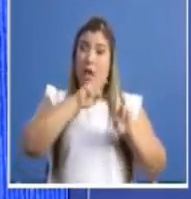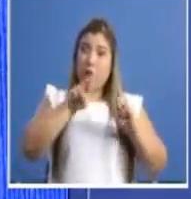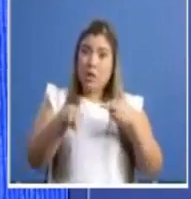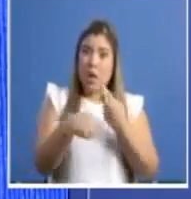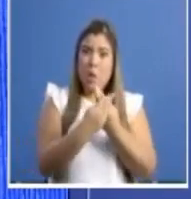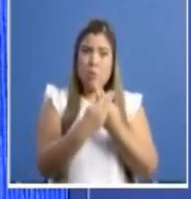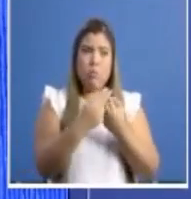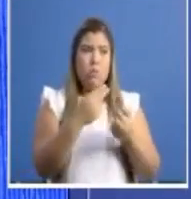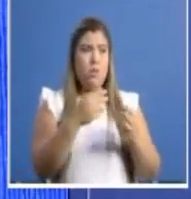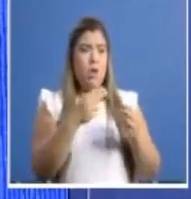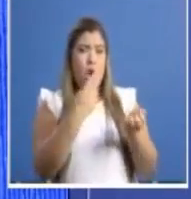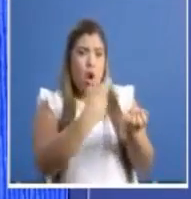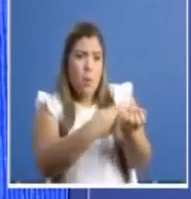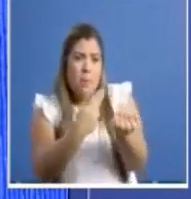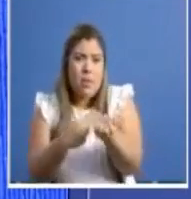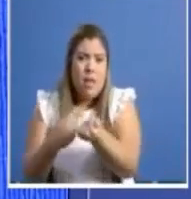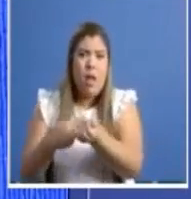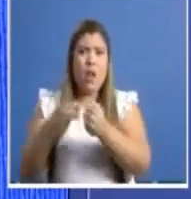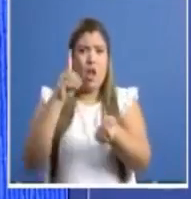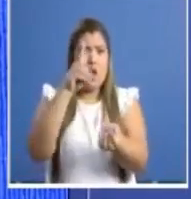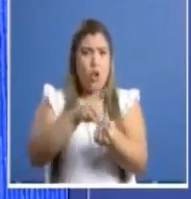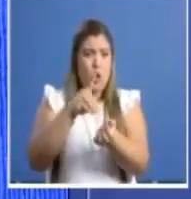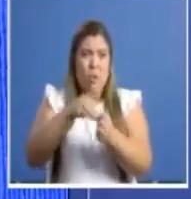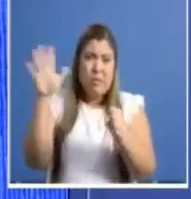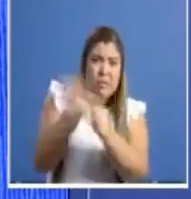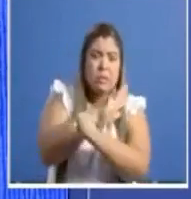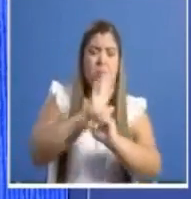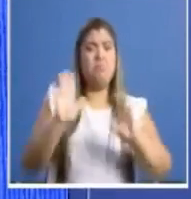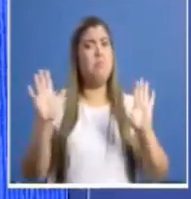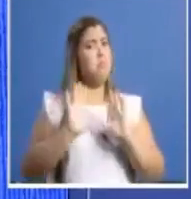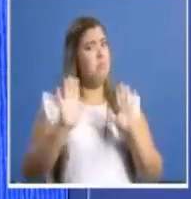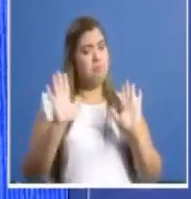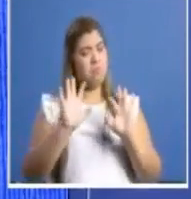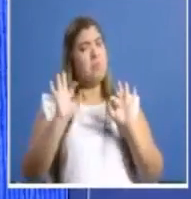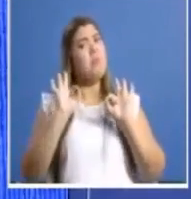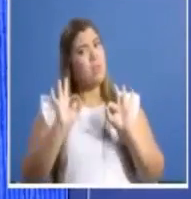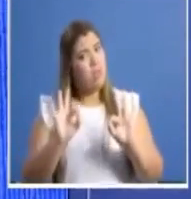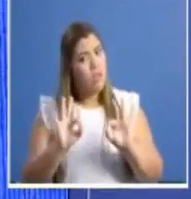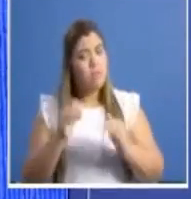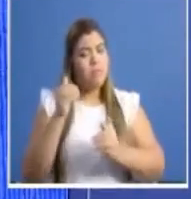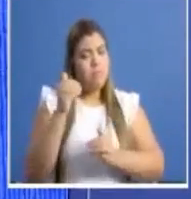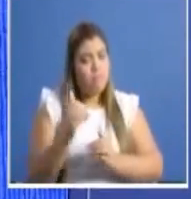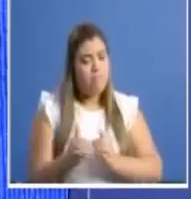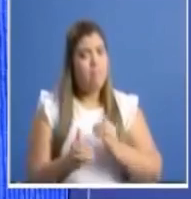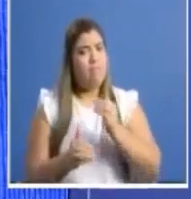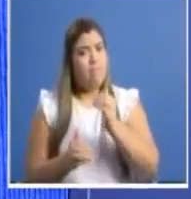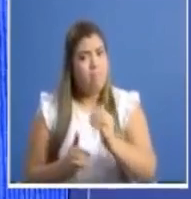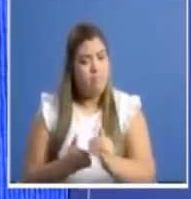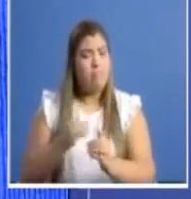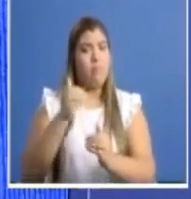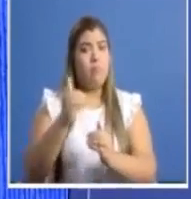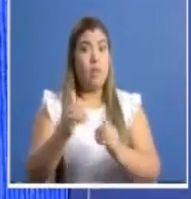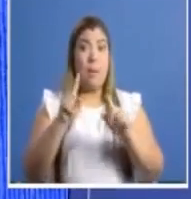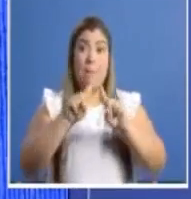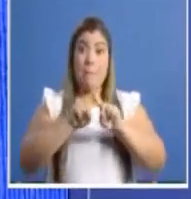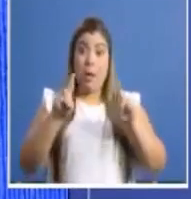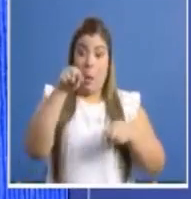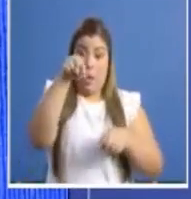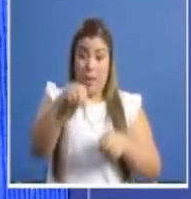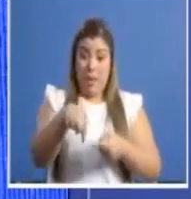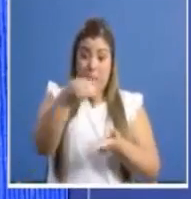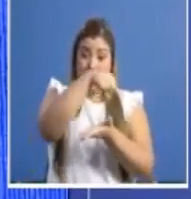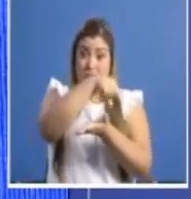ha colapsado. Pero de continuarse con el comportamiento observado durante esta semana,